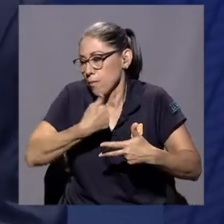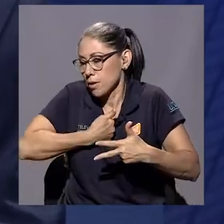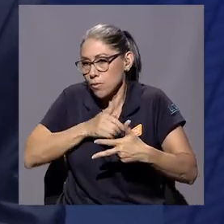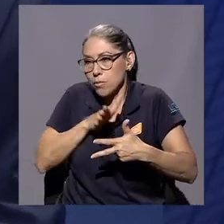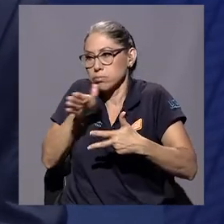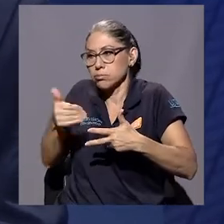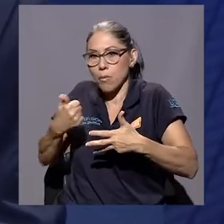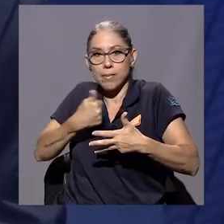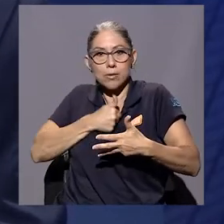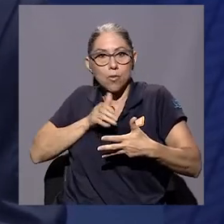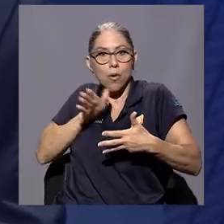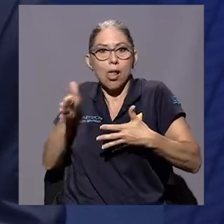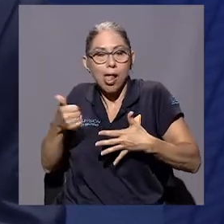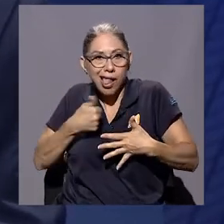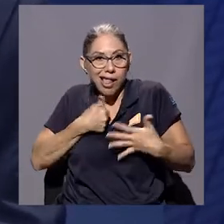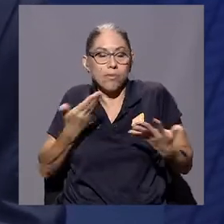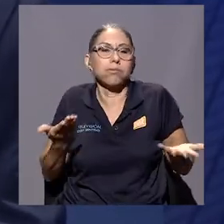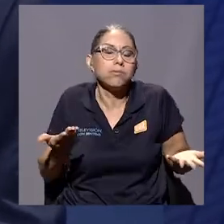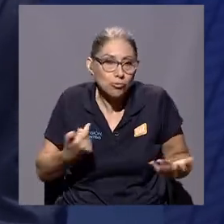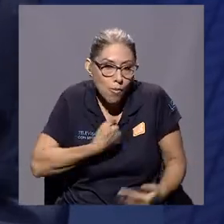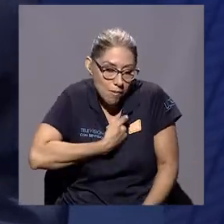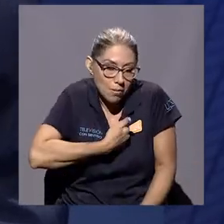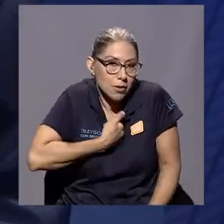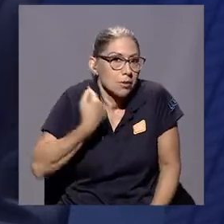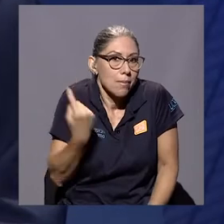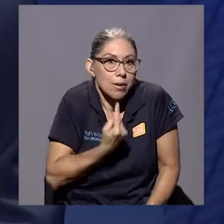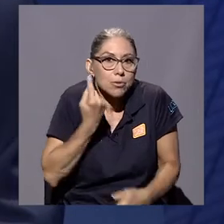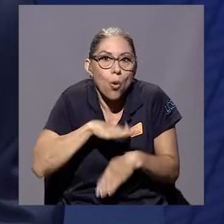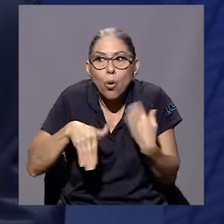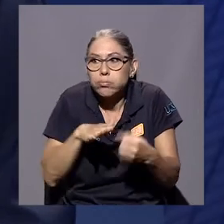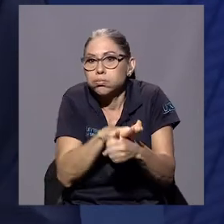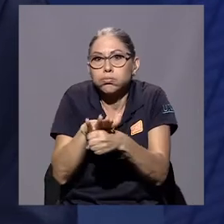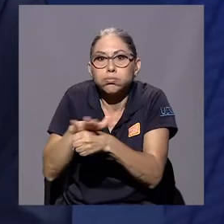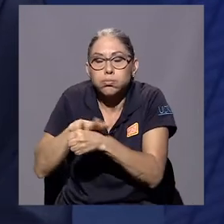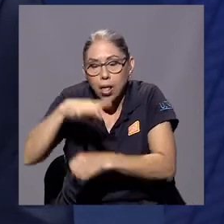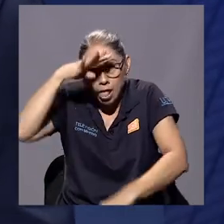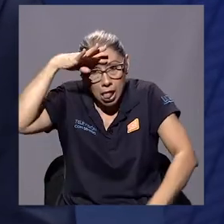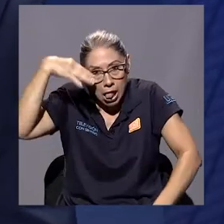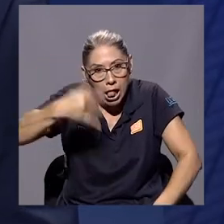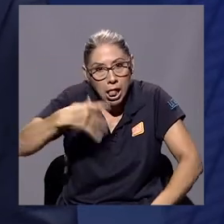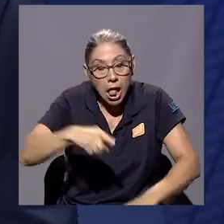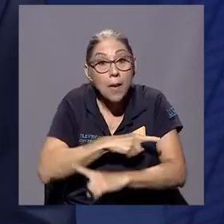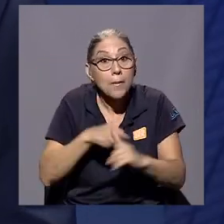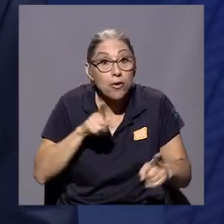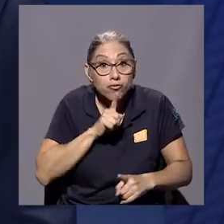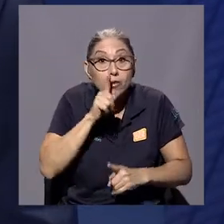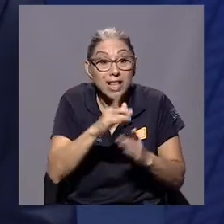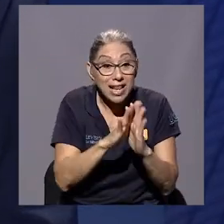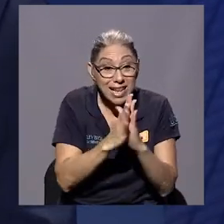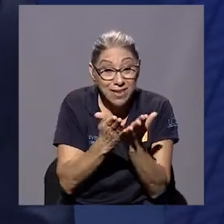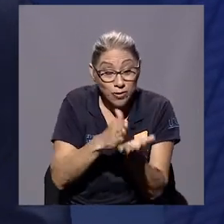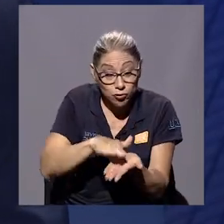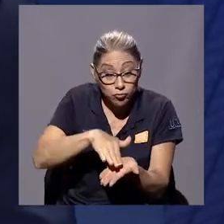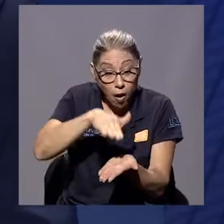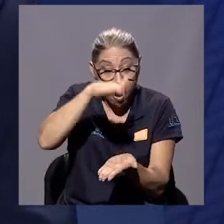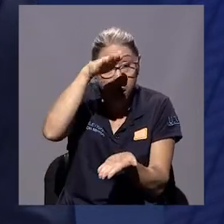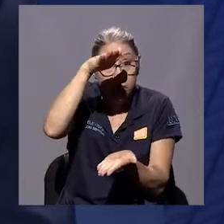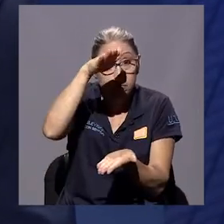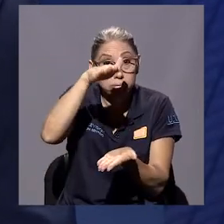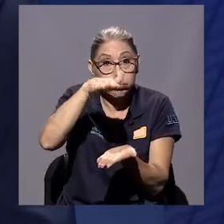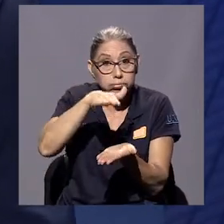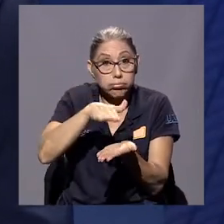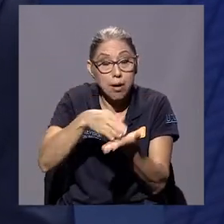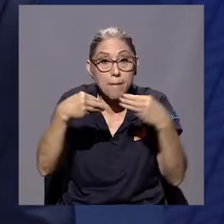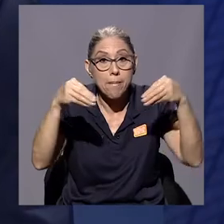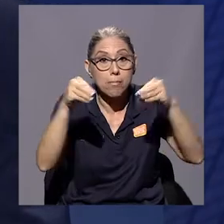y eso. Es muy tedioso ese trabajo, pero valió la pena, la edición se agotó. Pero yo sabía